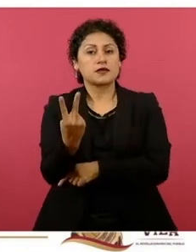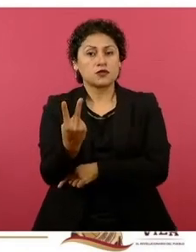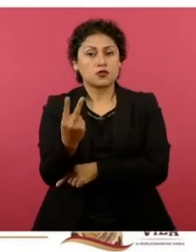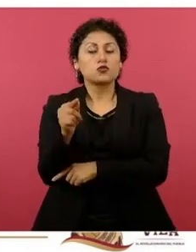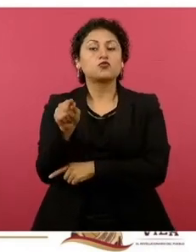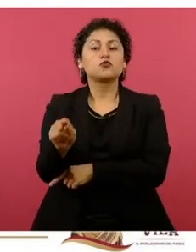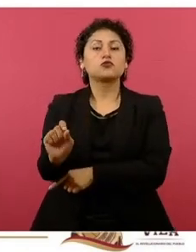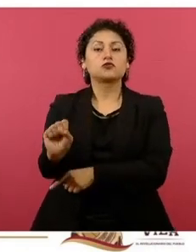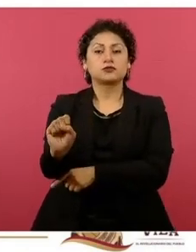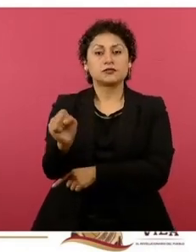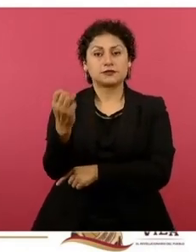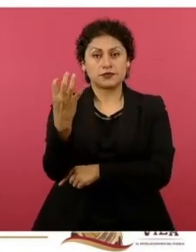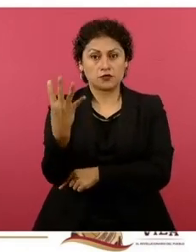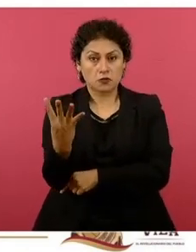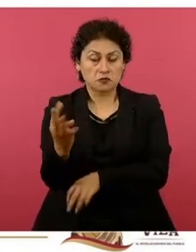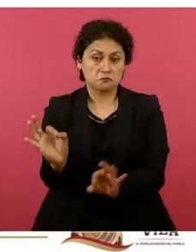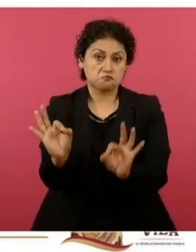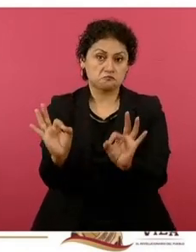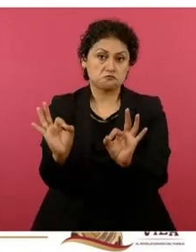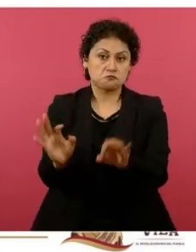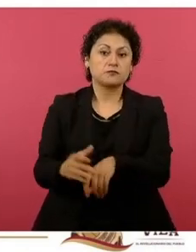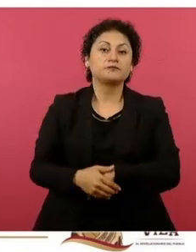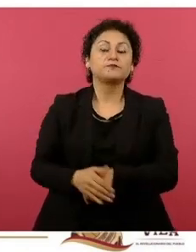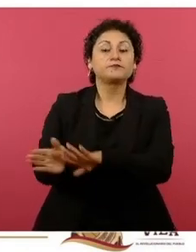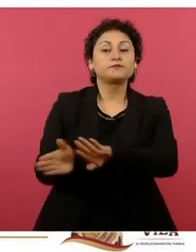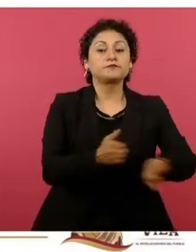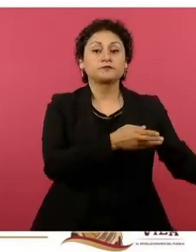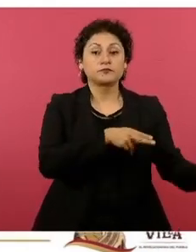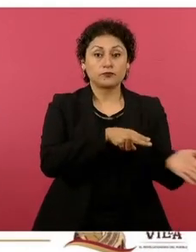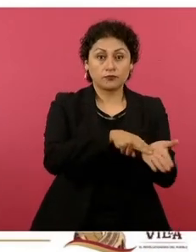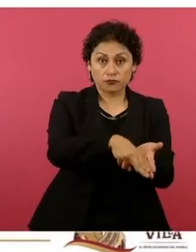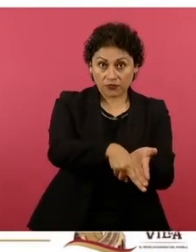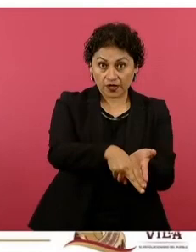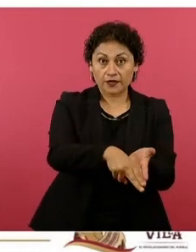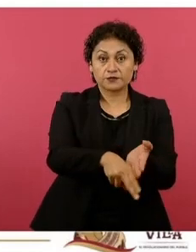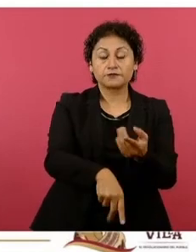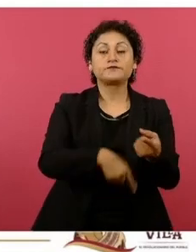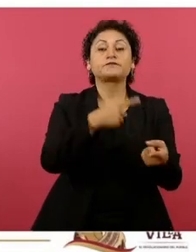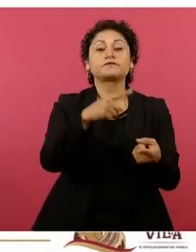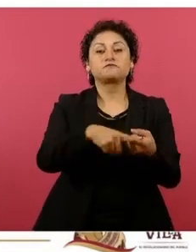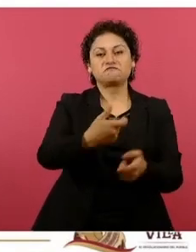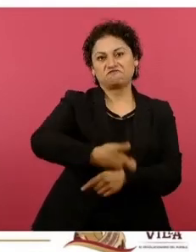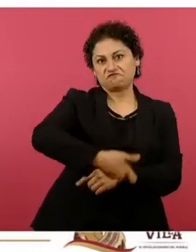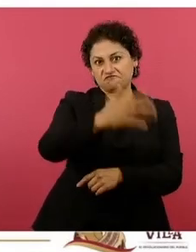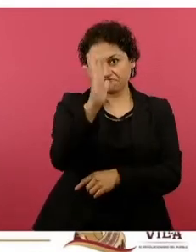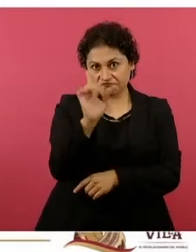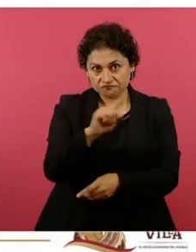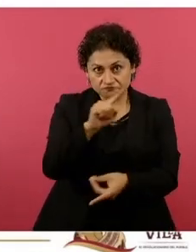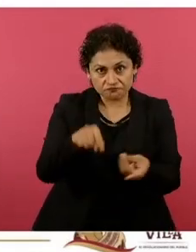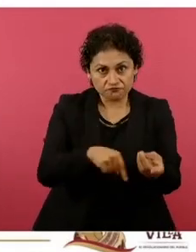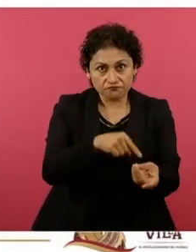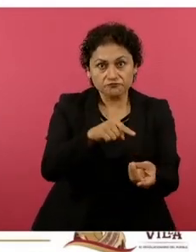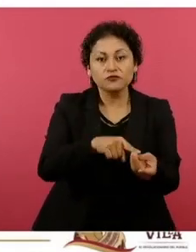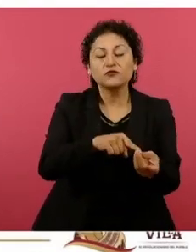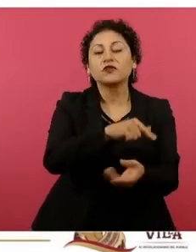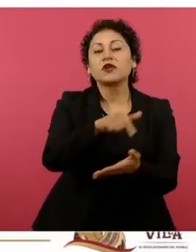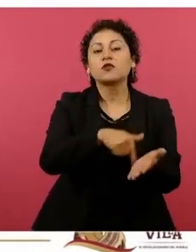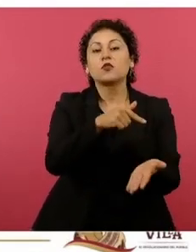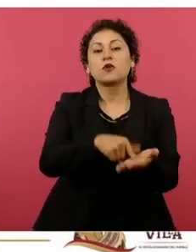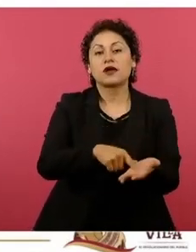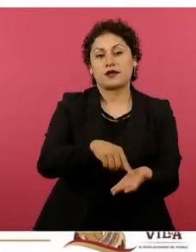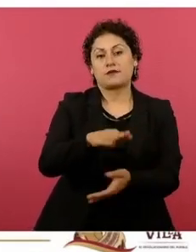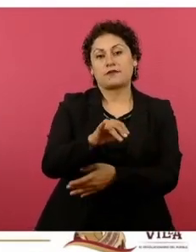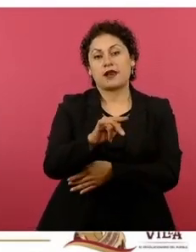64 centavos. Y en el diésel el precio más alto lo encontramos en una gasolinera de la marca Valero